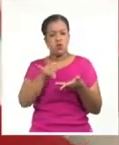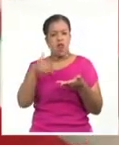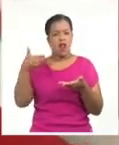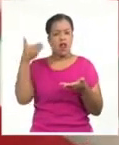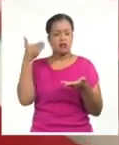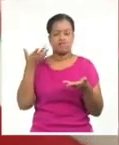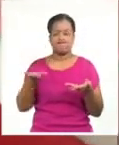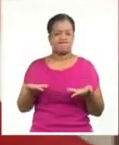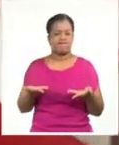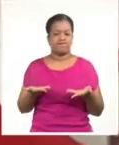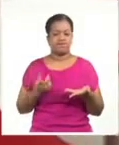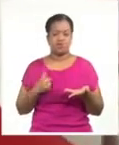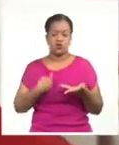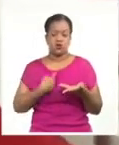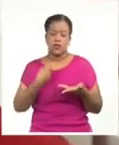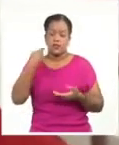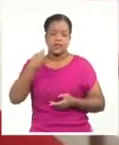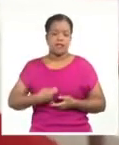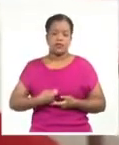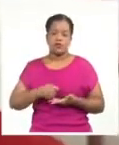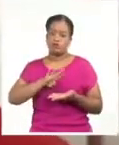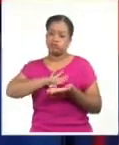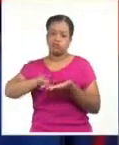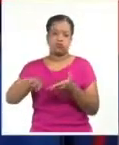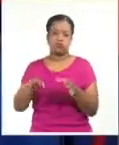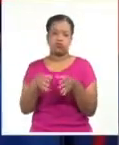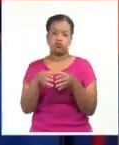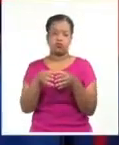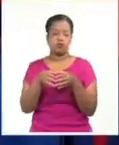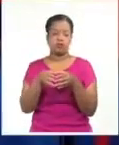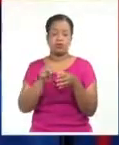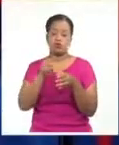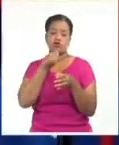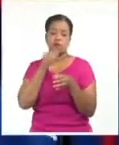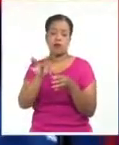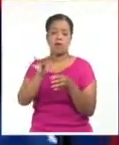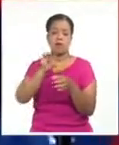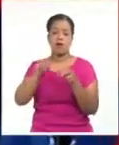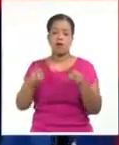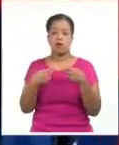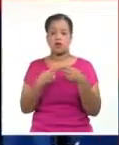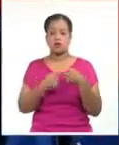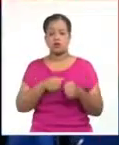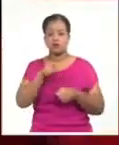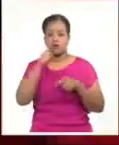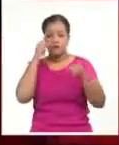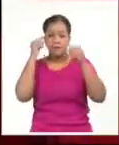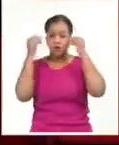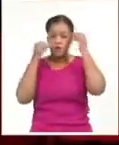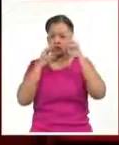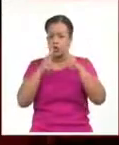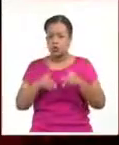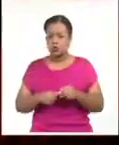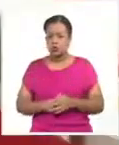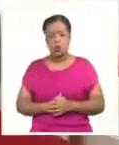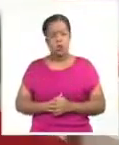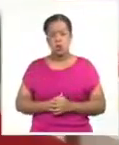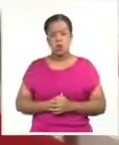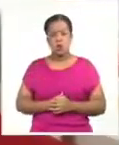caracterizado y por eso decidimos estratégicamente no llevarlo a este evento. ¿No hay preocupación entonces en torno al resultado? No, él se va a mantener